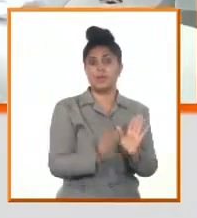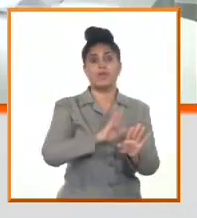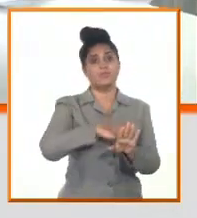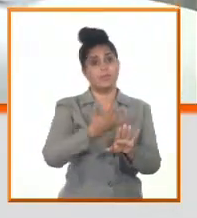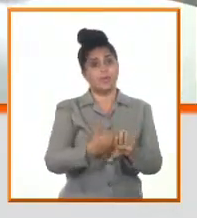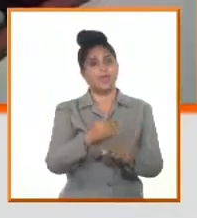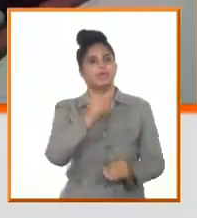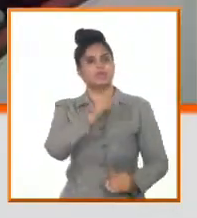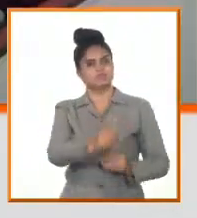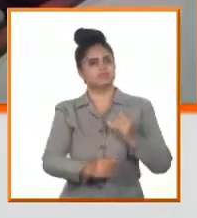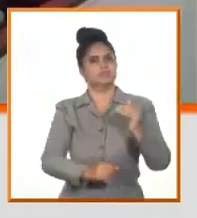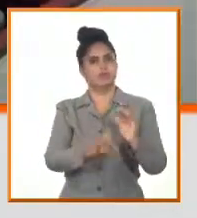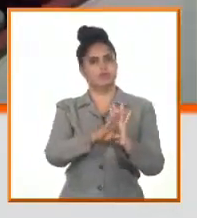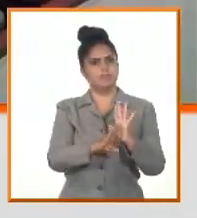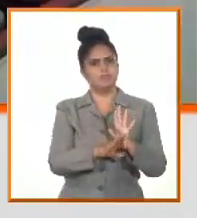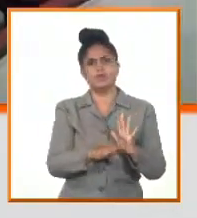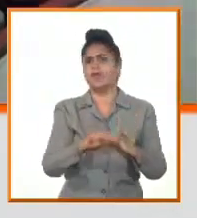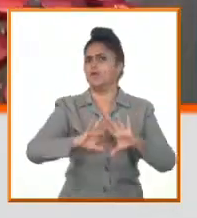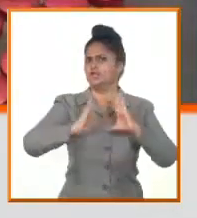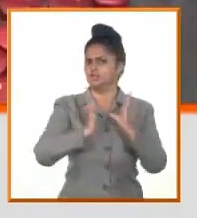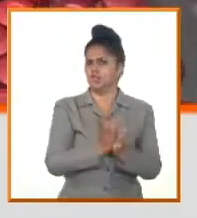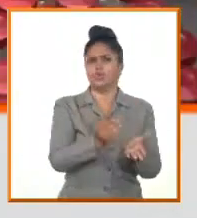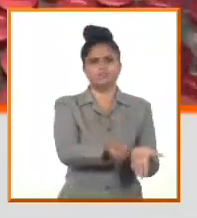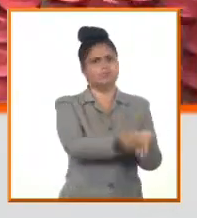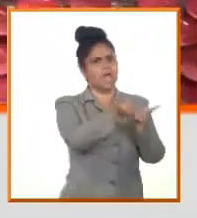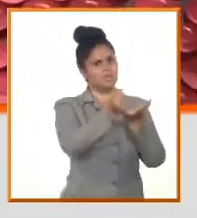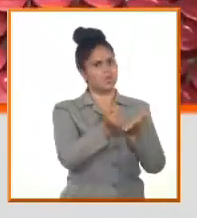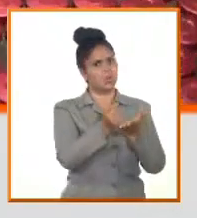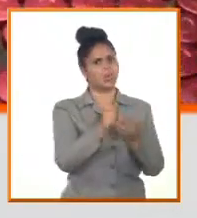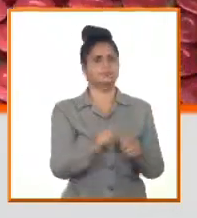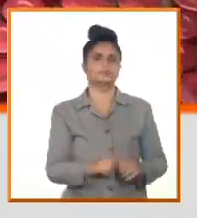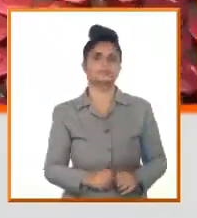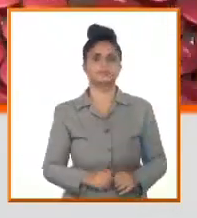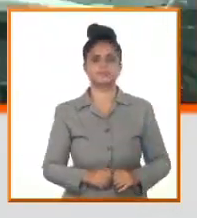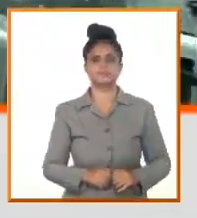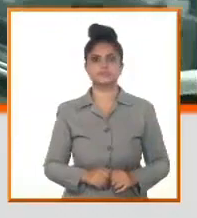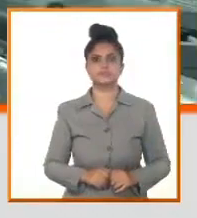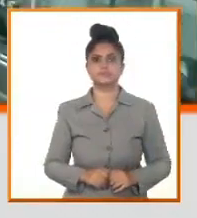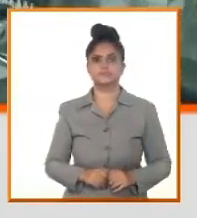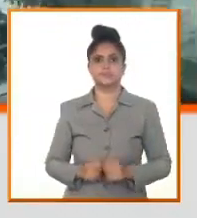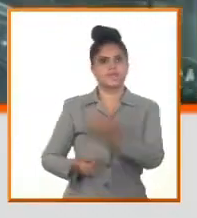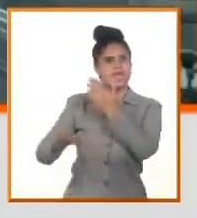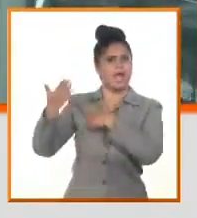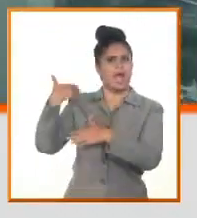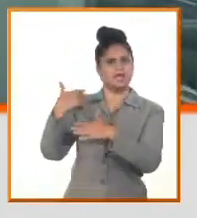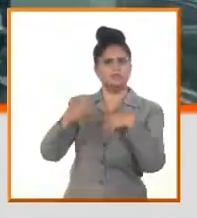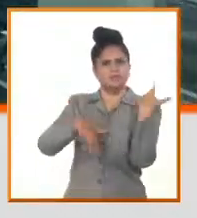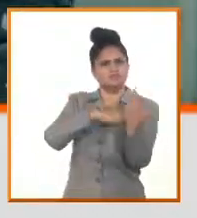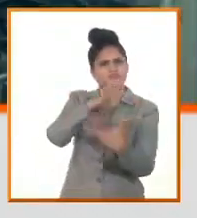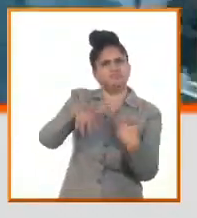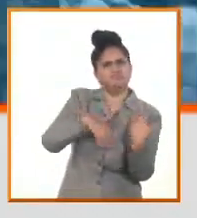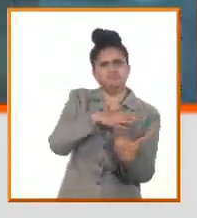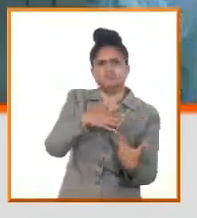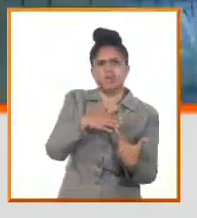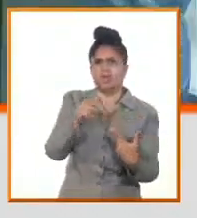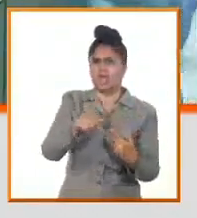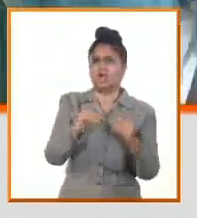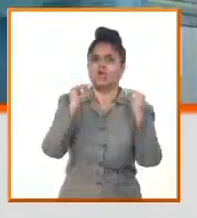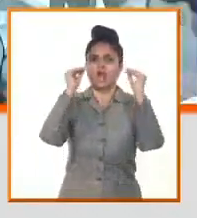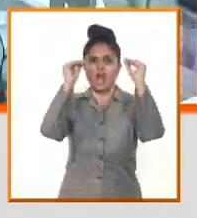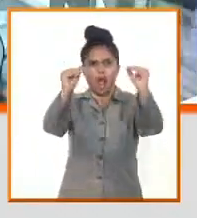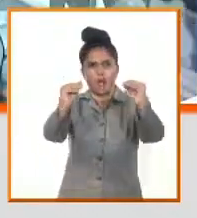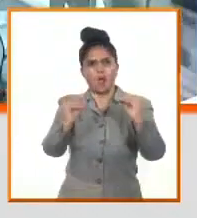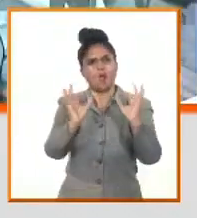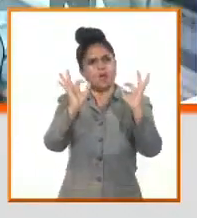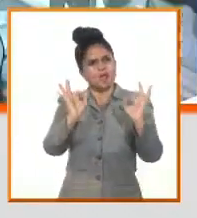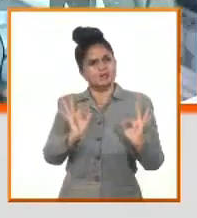han sido destrabar muchas cosas que no estaban mandando las señales adecuadas, sin ninguna duda. Para mí